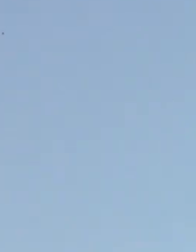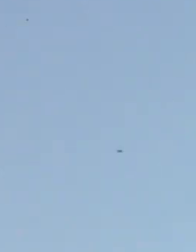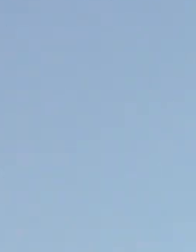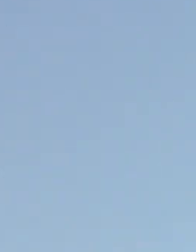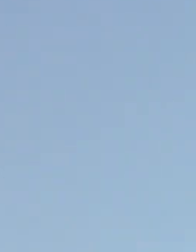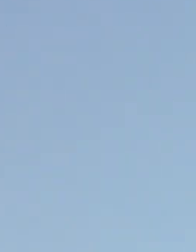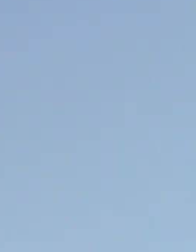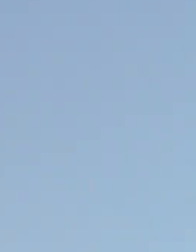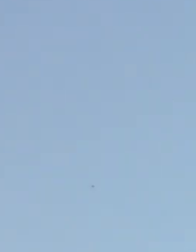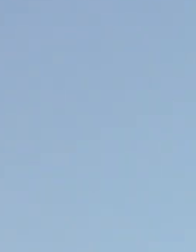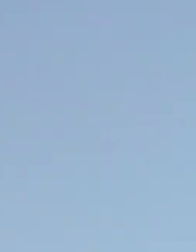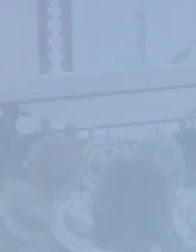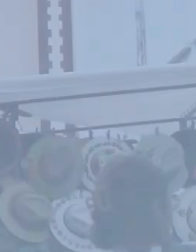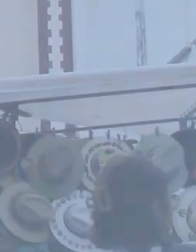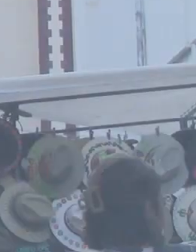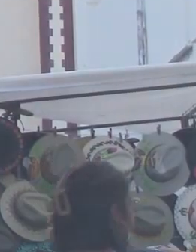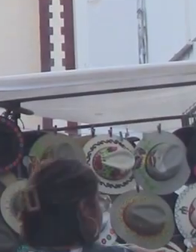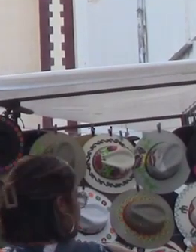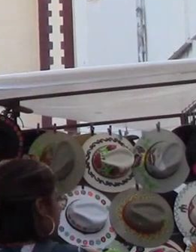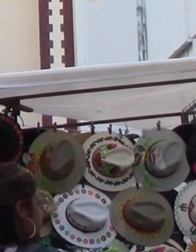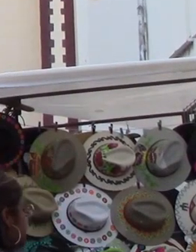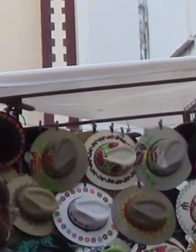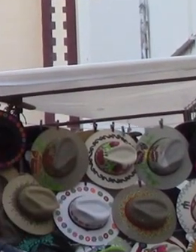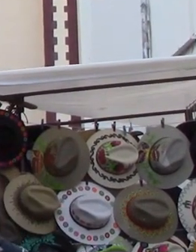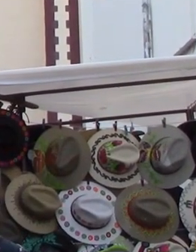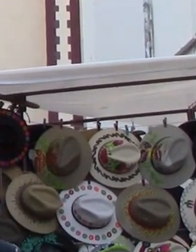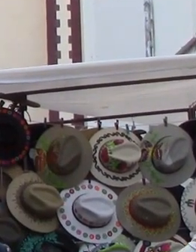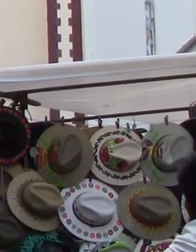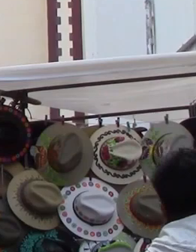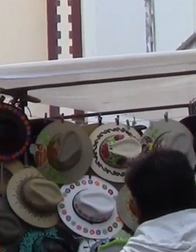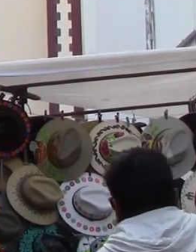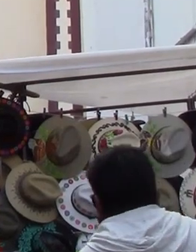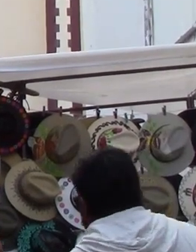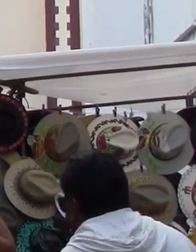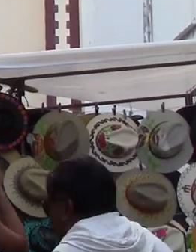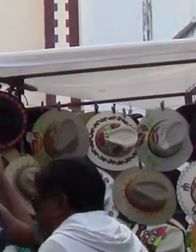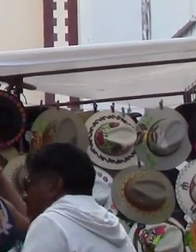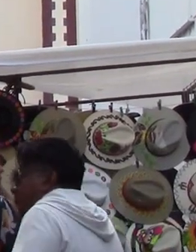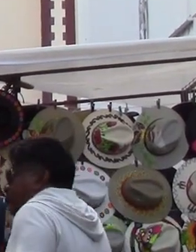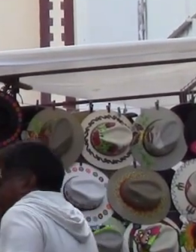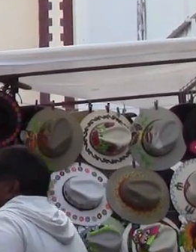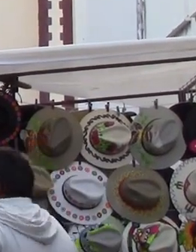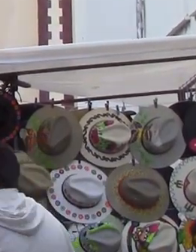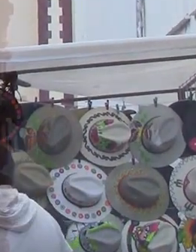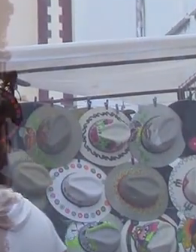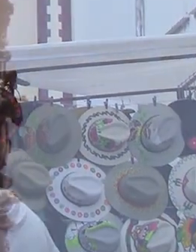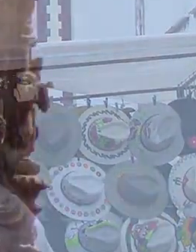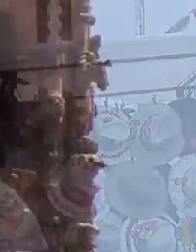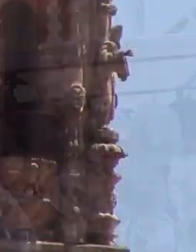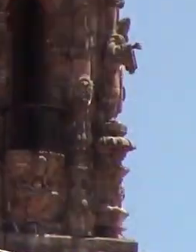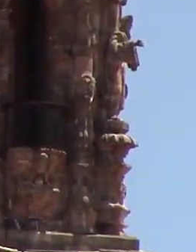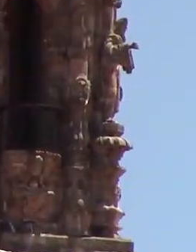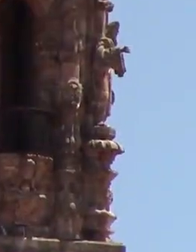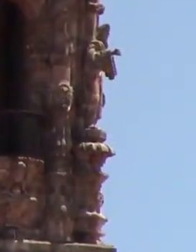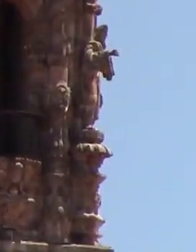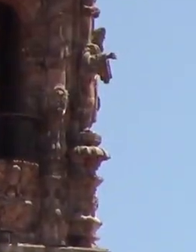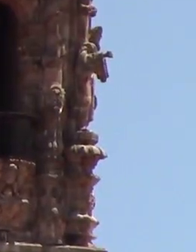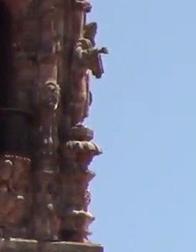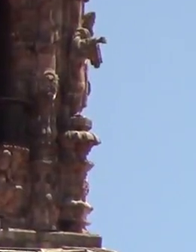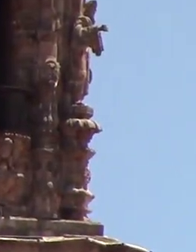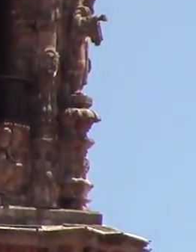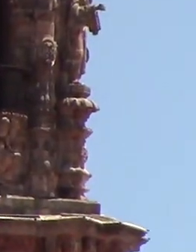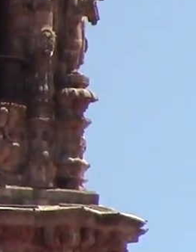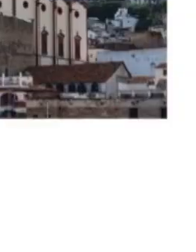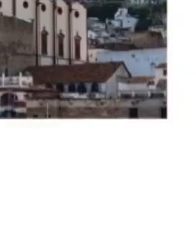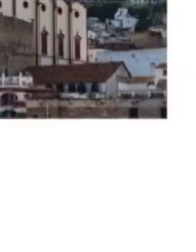última, fueron restauradas las bóvedas, la cúpula principal, los retablos, así como las esculturas que se resguardan